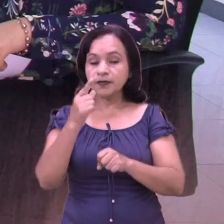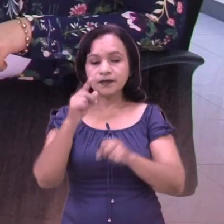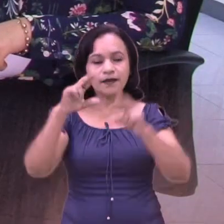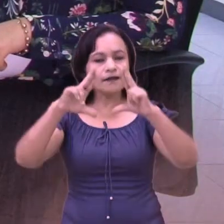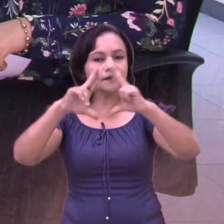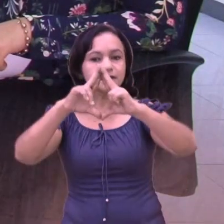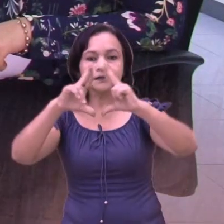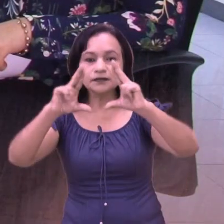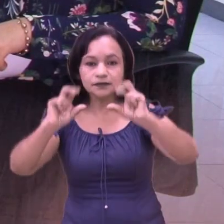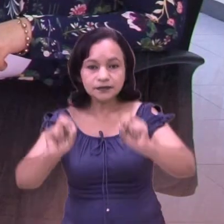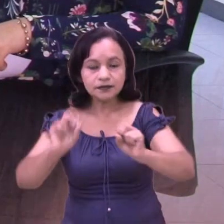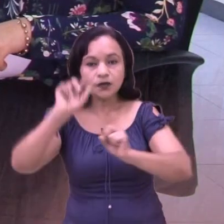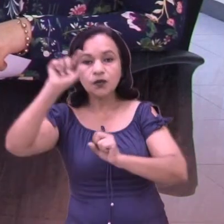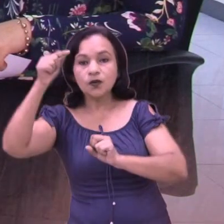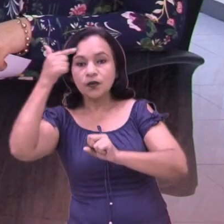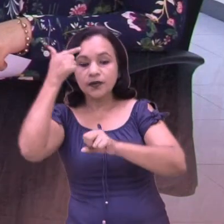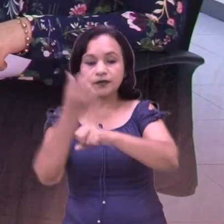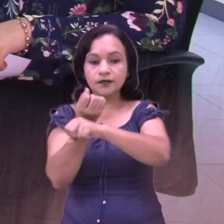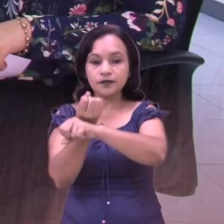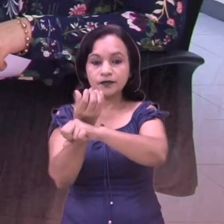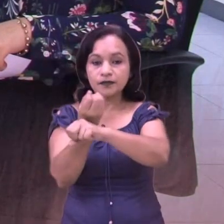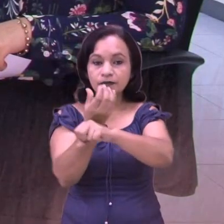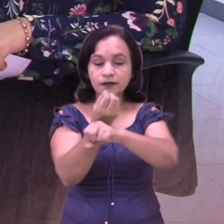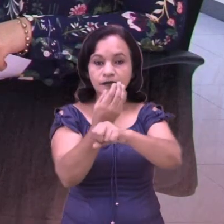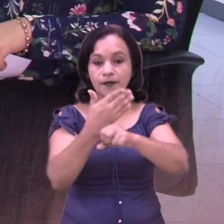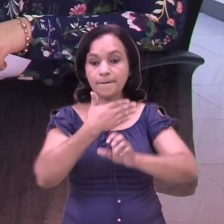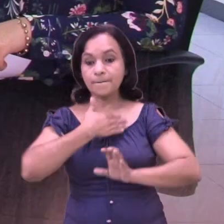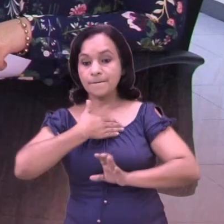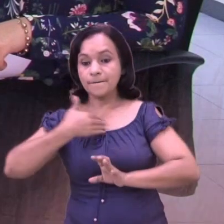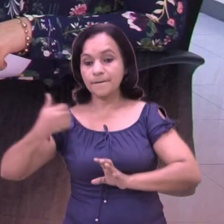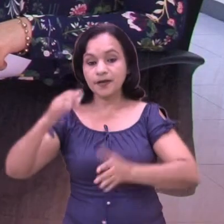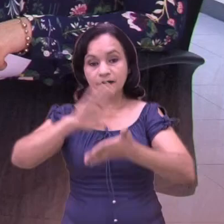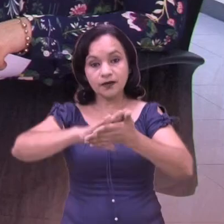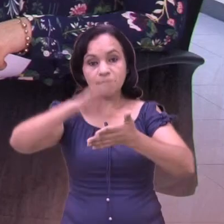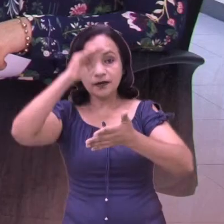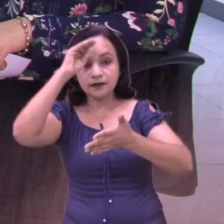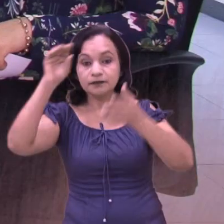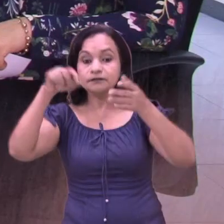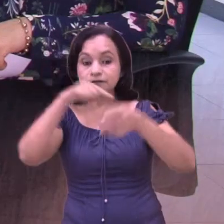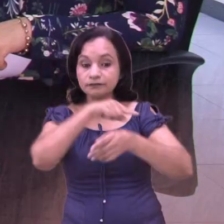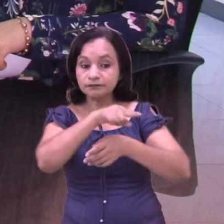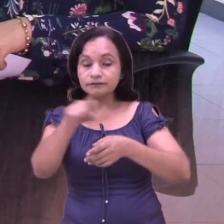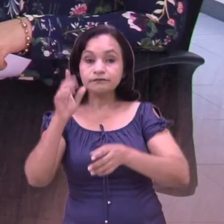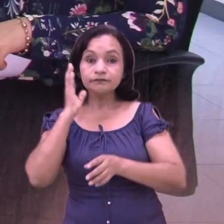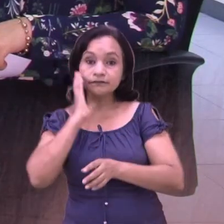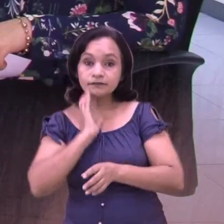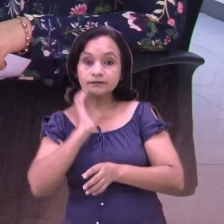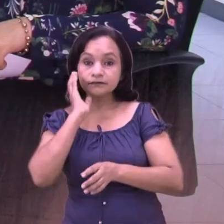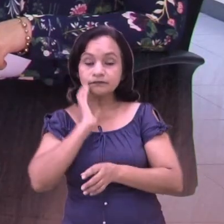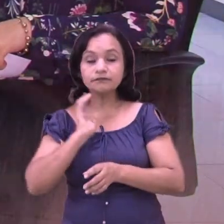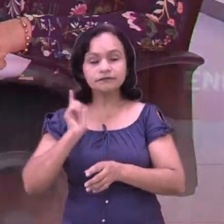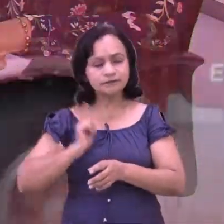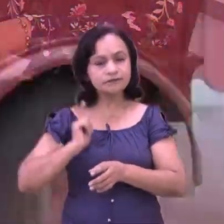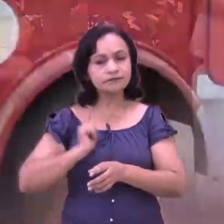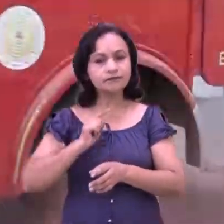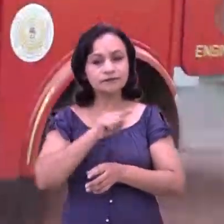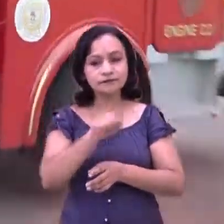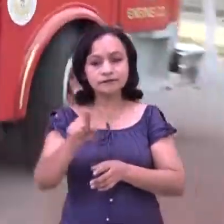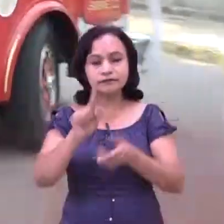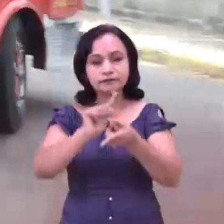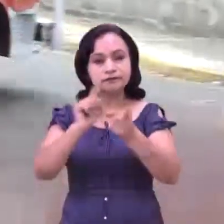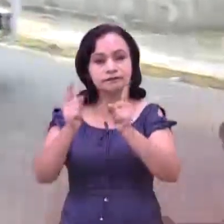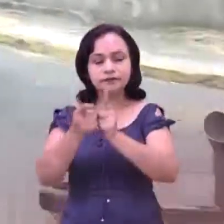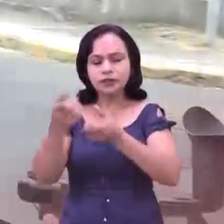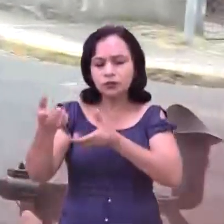también hay que mencionar cómo en todo el país los gobiernos locales hoy tienen mejores capacidades. El tendido